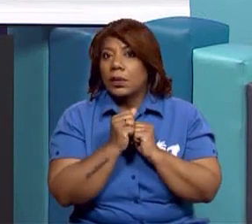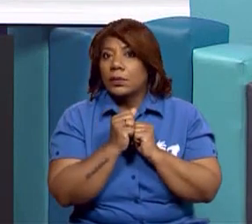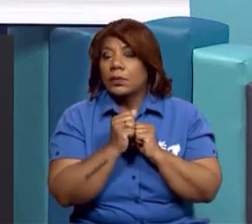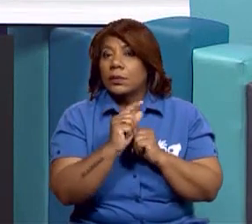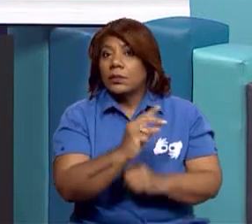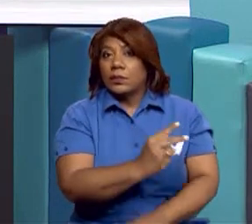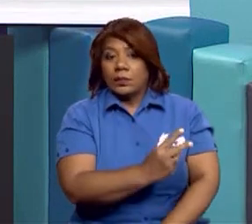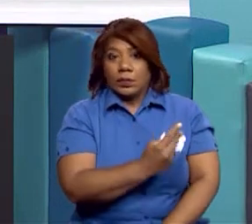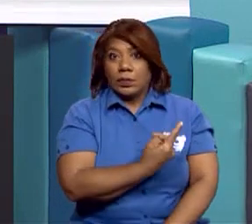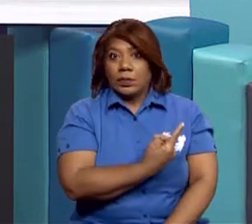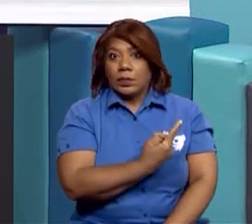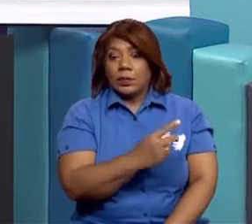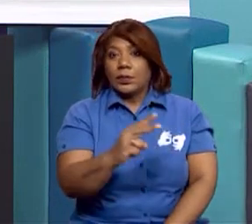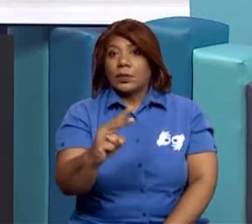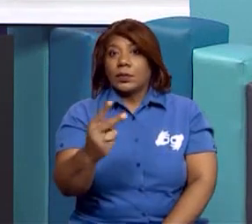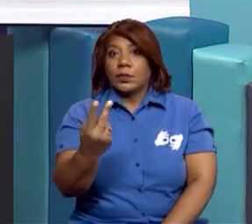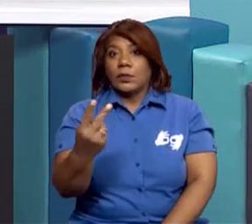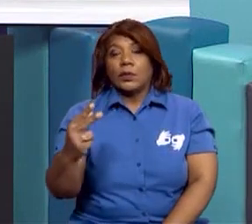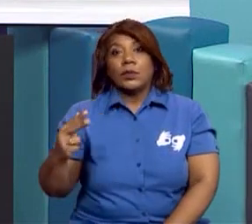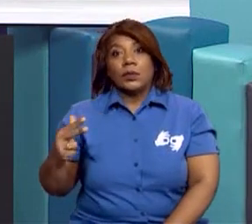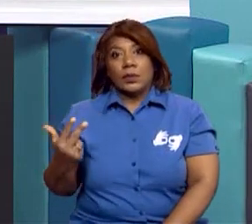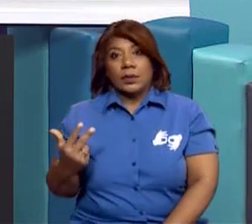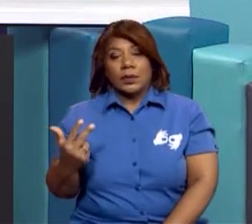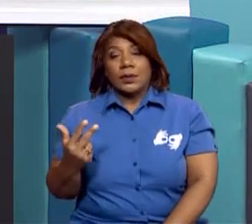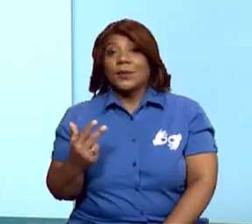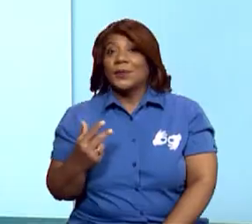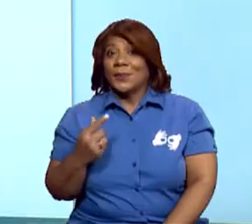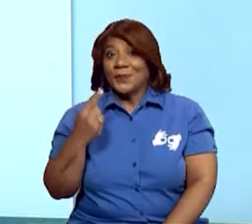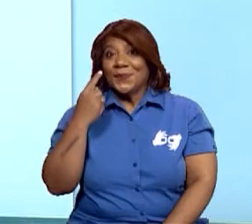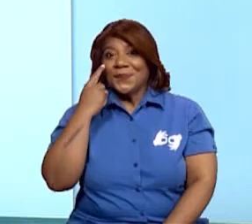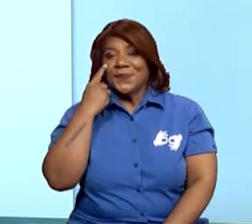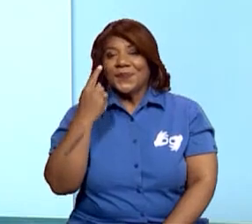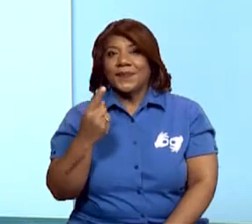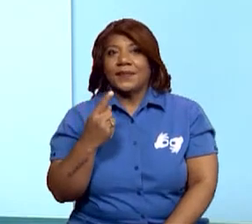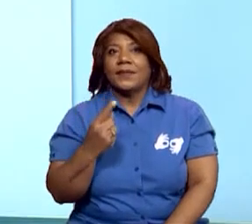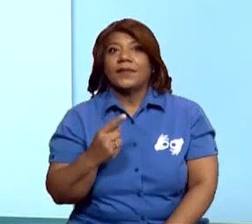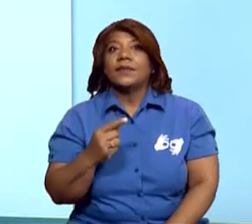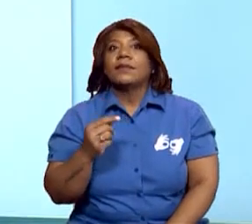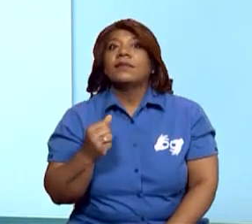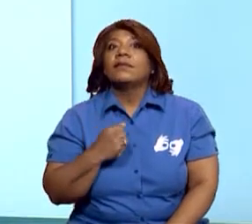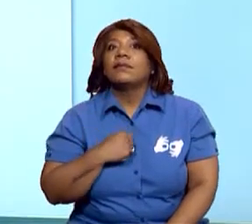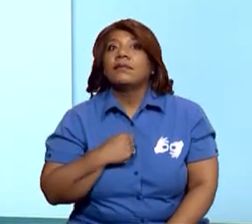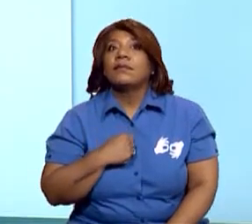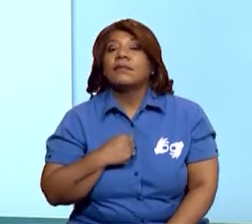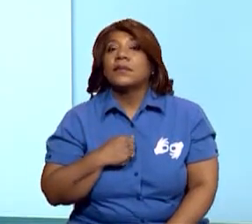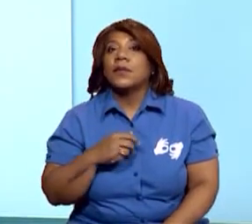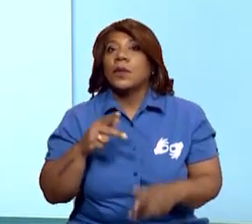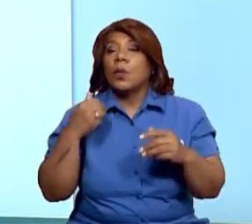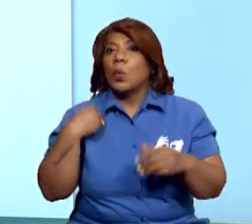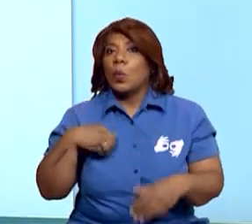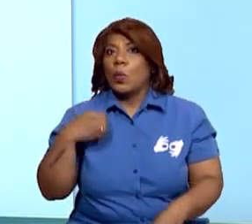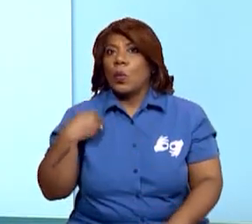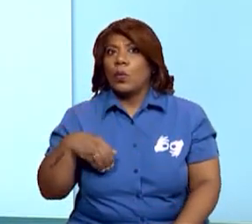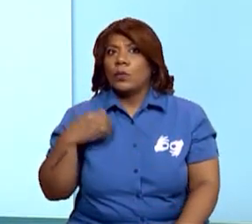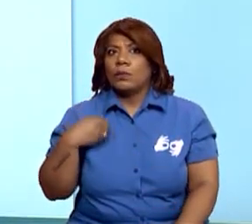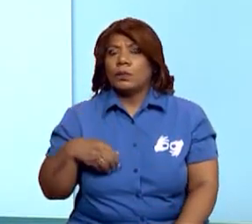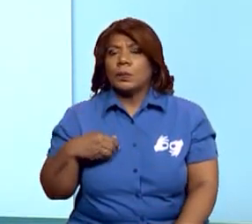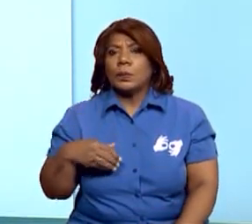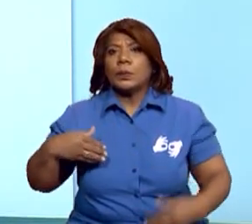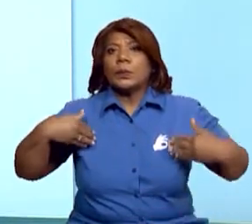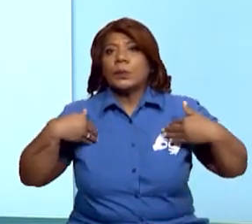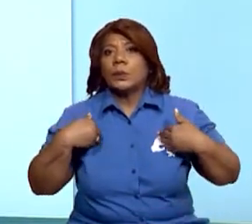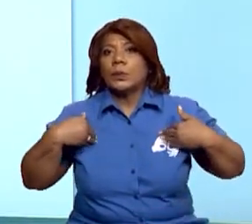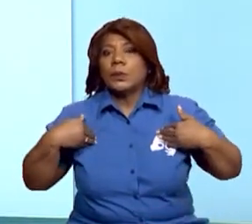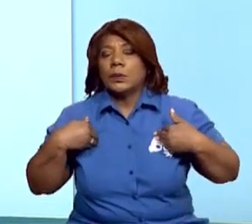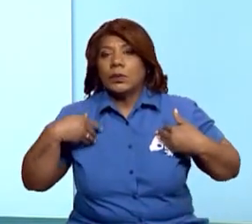secundario o terciario? Muy bien. Aquí vemos en la primera imagen, está una persona y hay como unos animales,